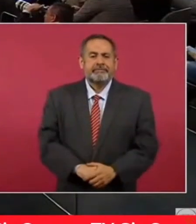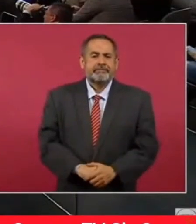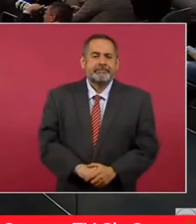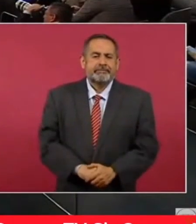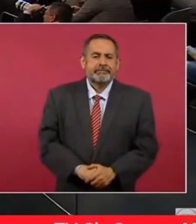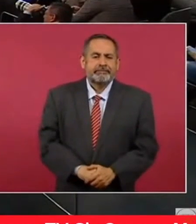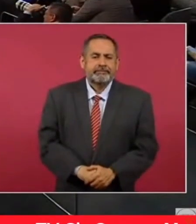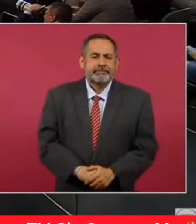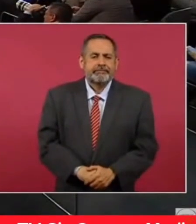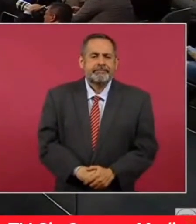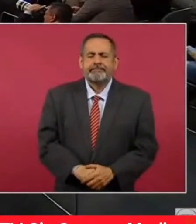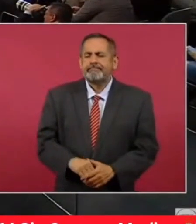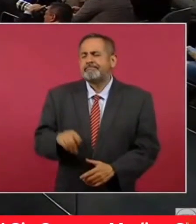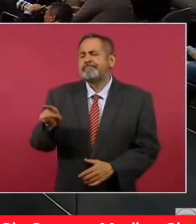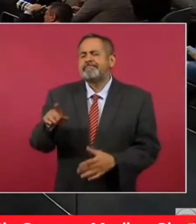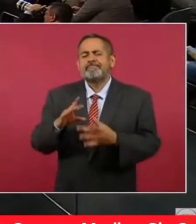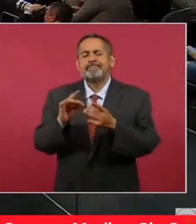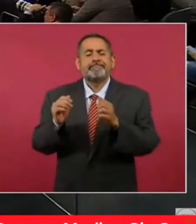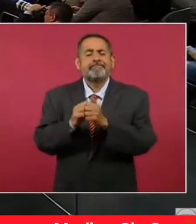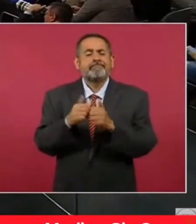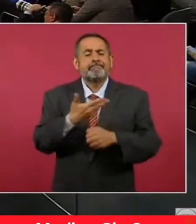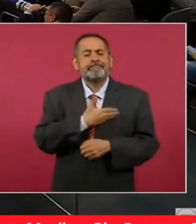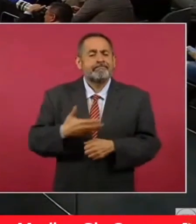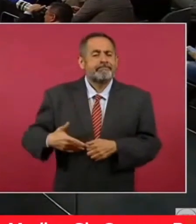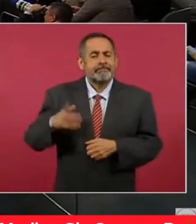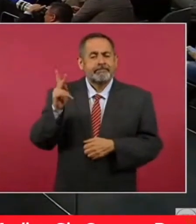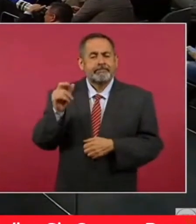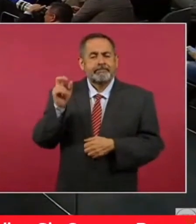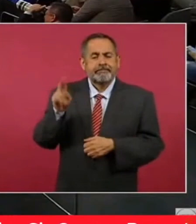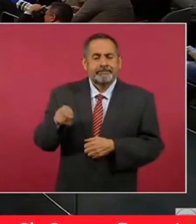el donde está con el presidente del PAN.